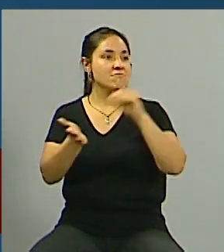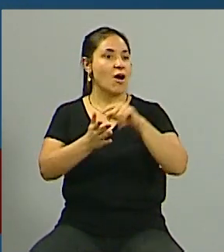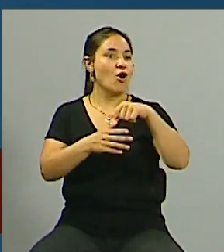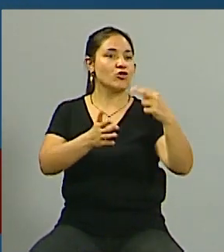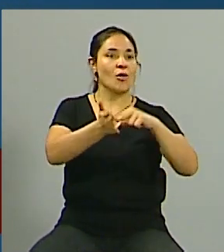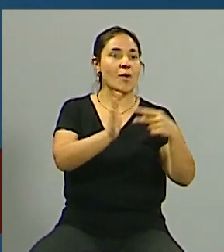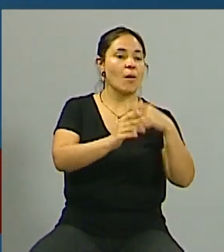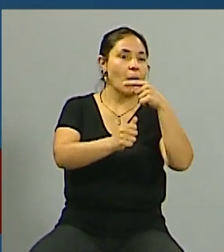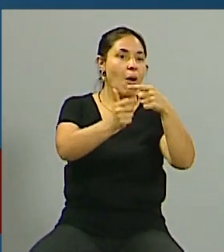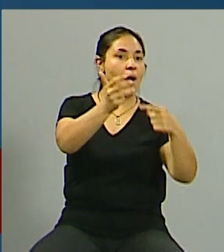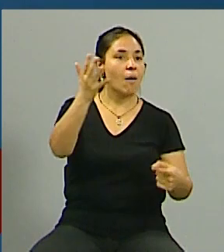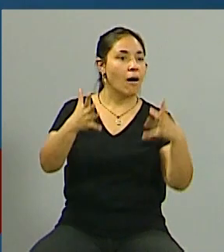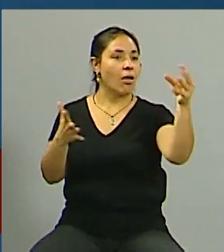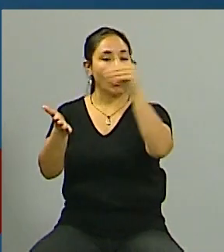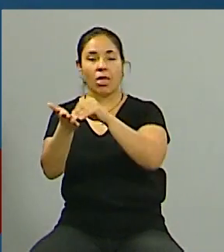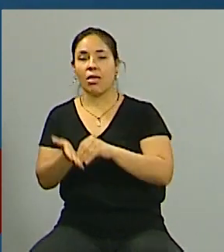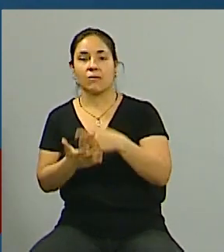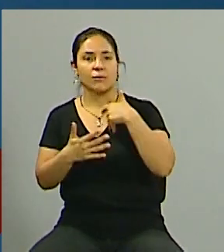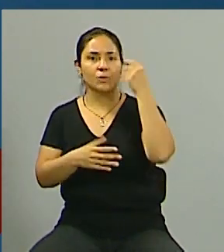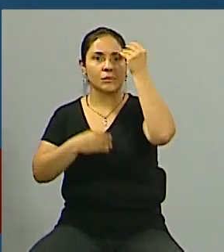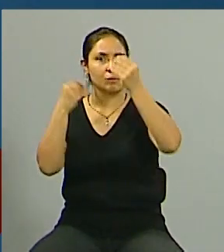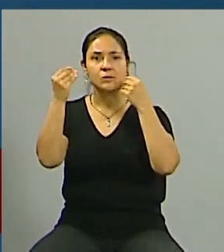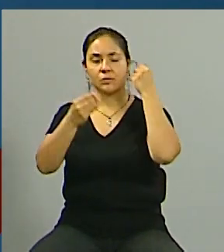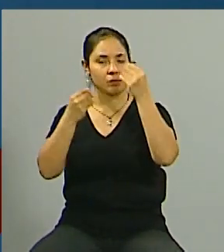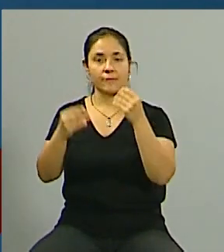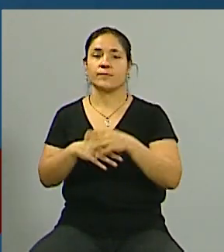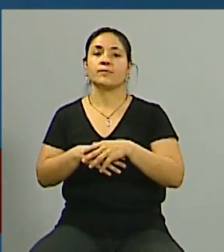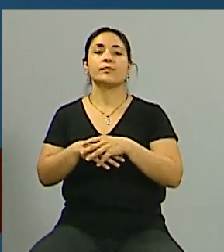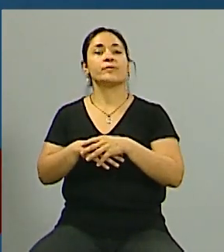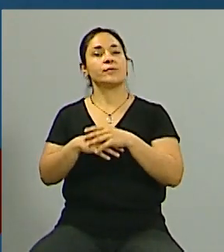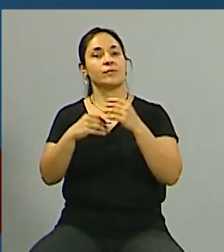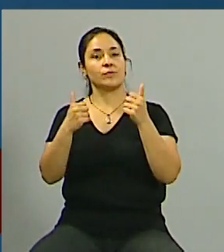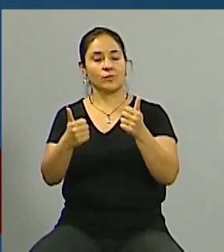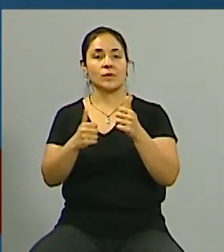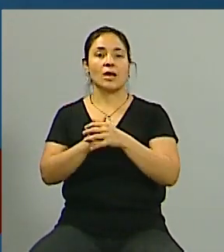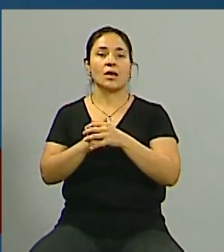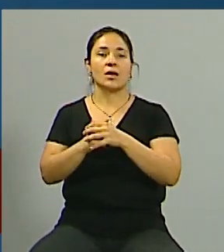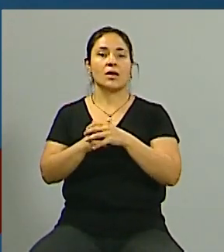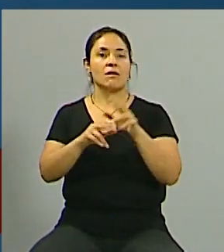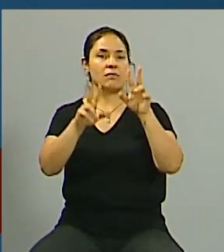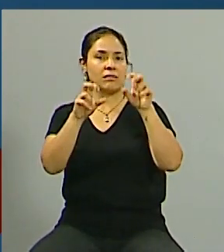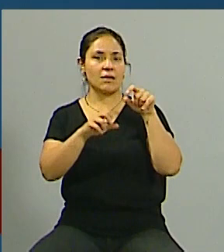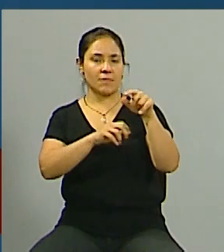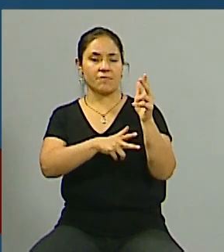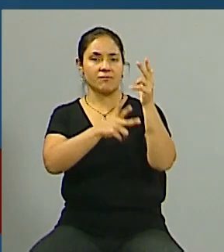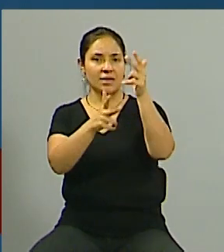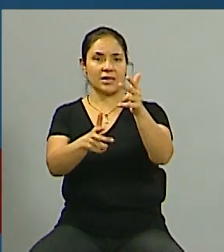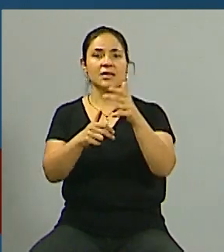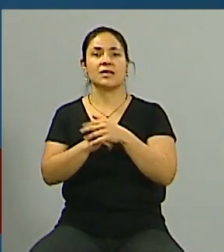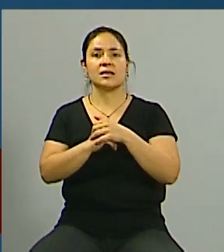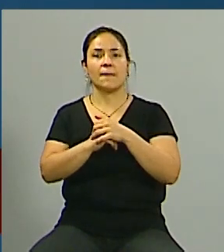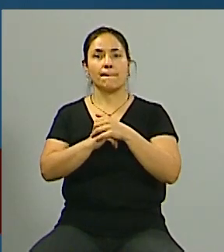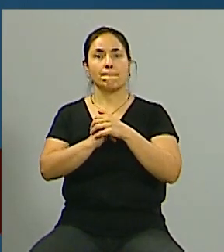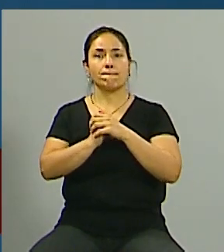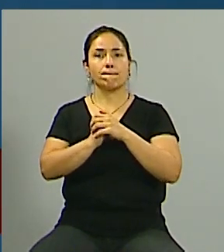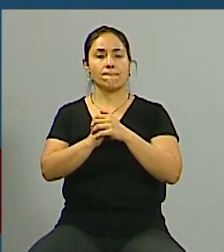problemas que realmente son un dolor de cabeza y muy grande Romina haciendo referencia un poco a lo que decías esto de por